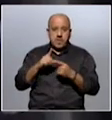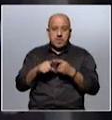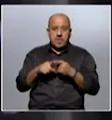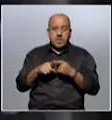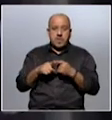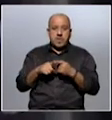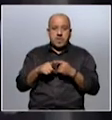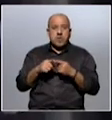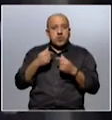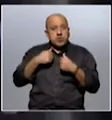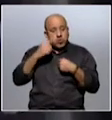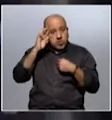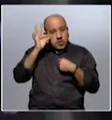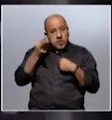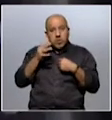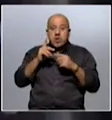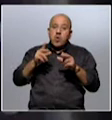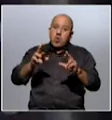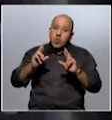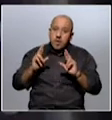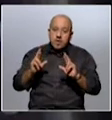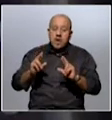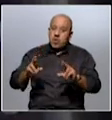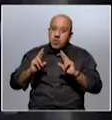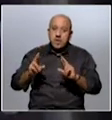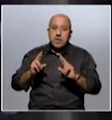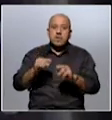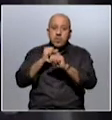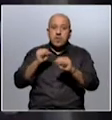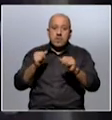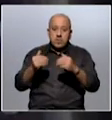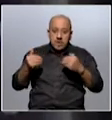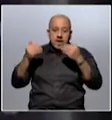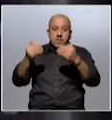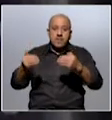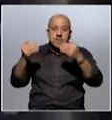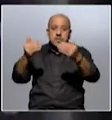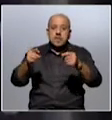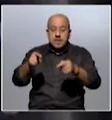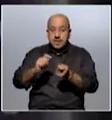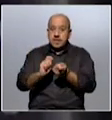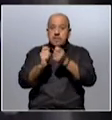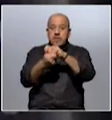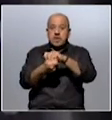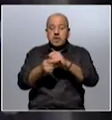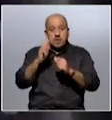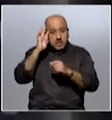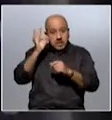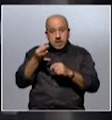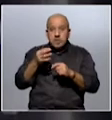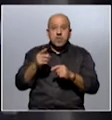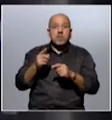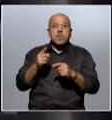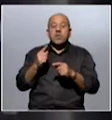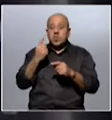Ahí yo creo que ojalá podamos avanzar en cambiar esto. Creo que una de las principales